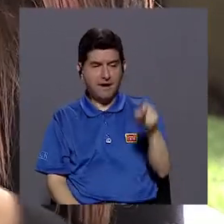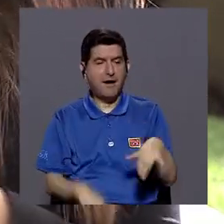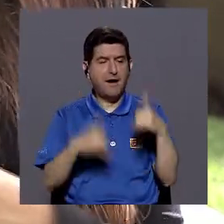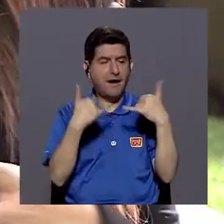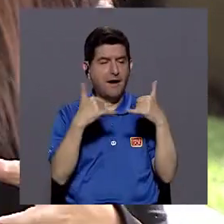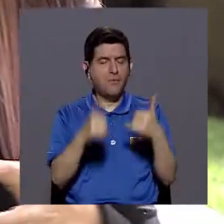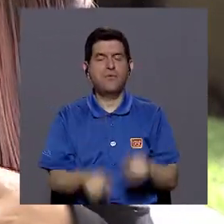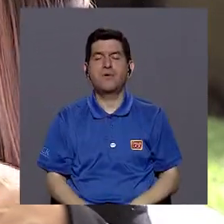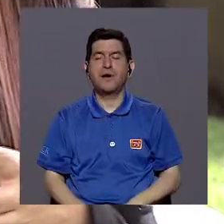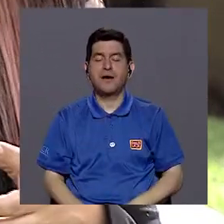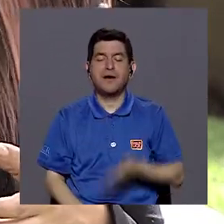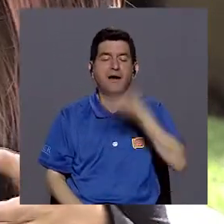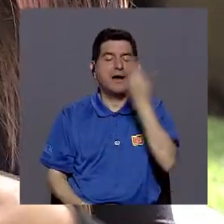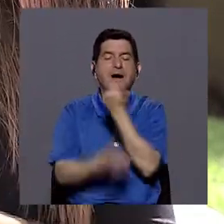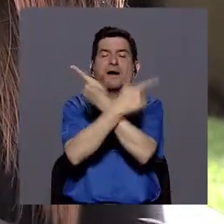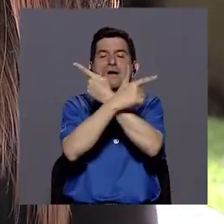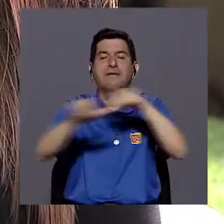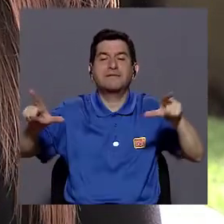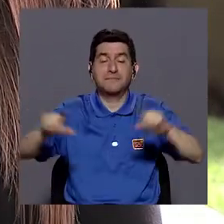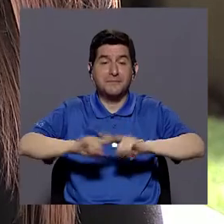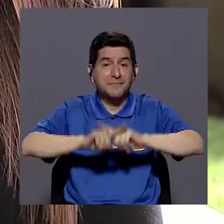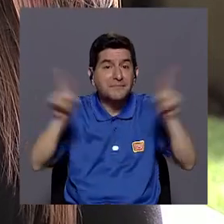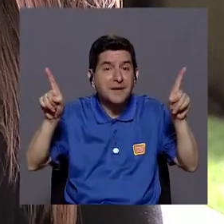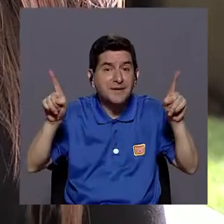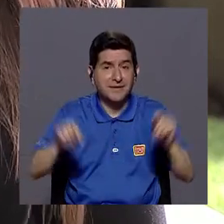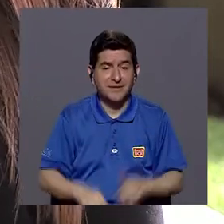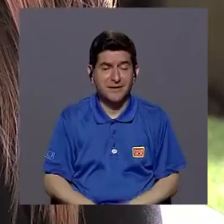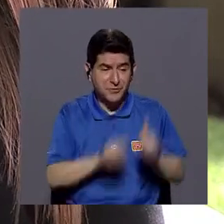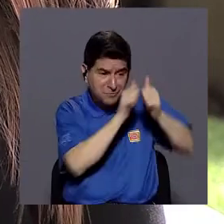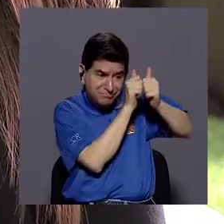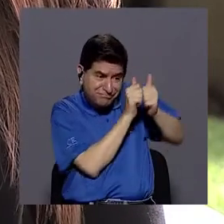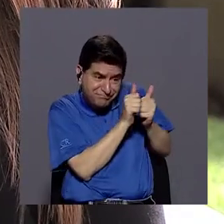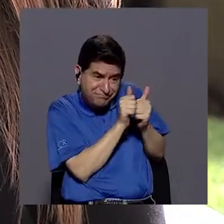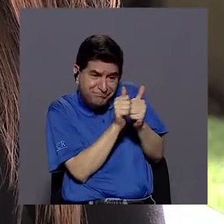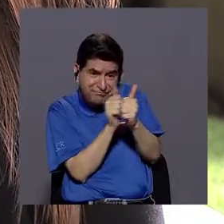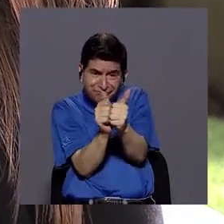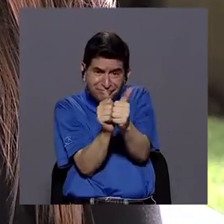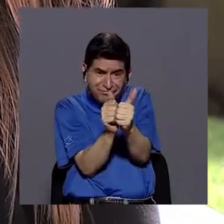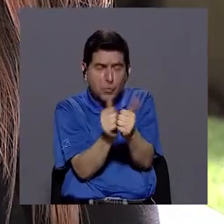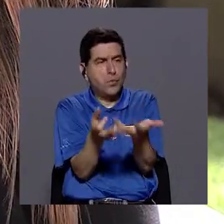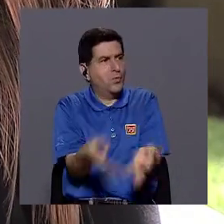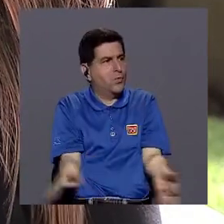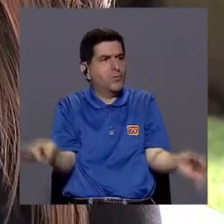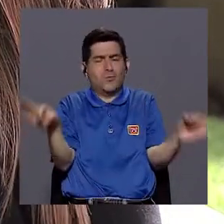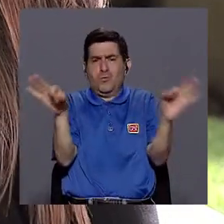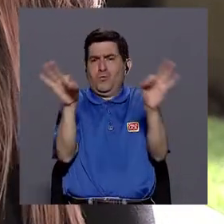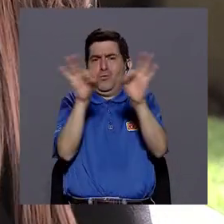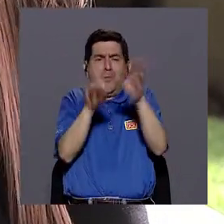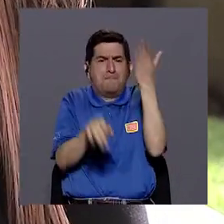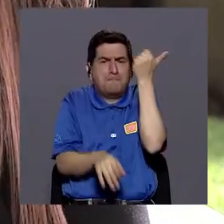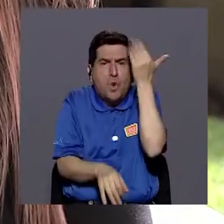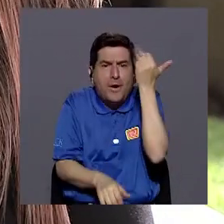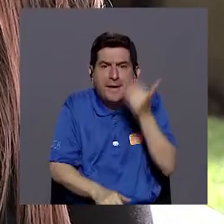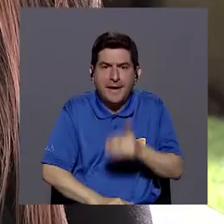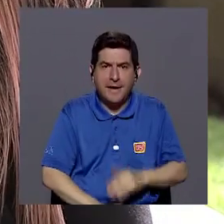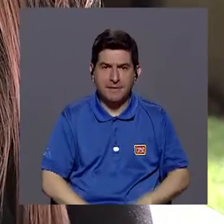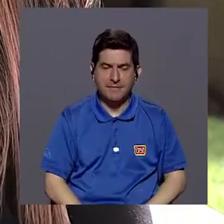el juego al aire libre, toda esta parte es fundamental, pero el acompañamiento es fundamental porque